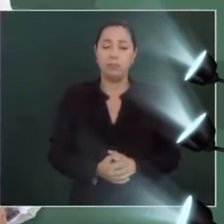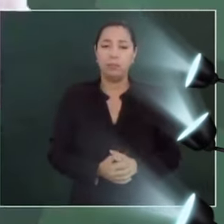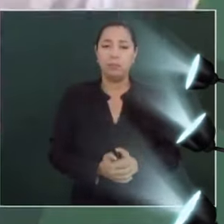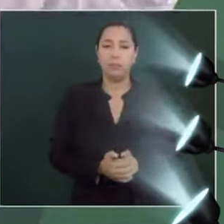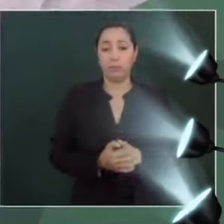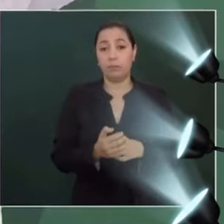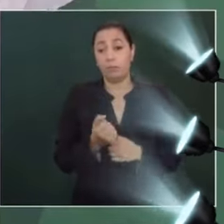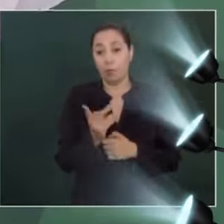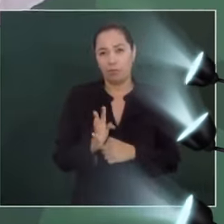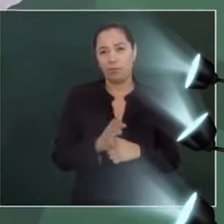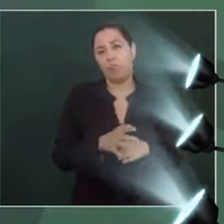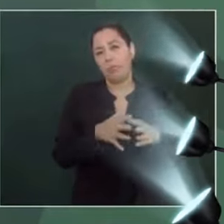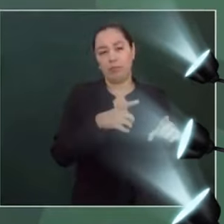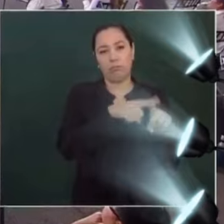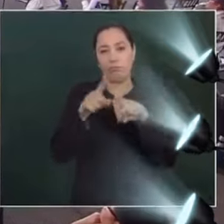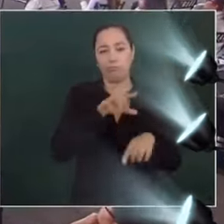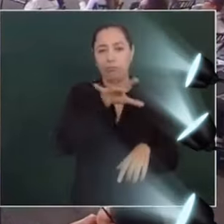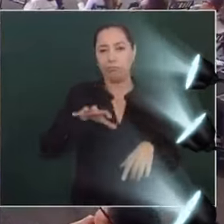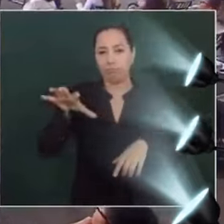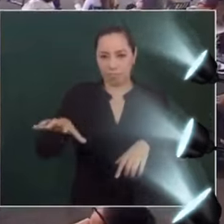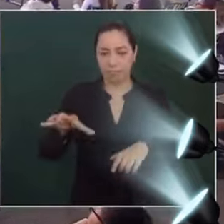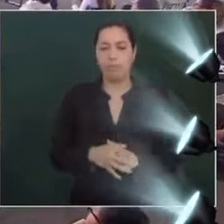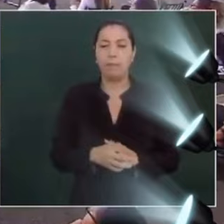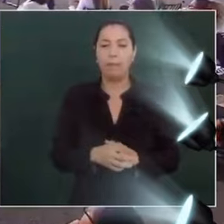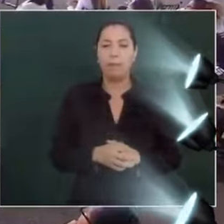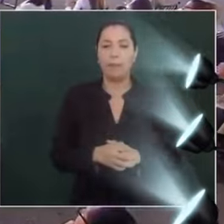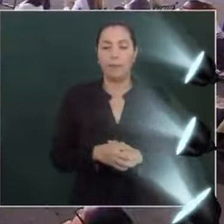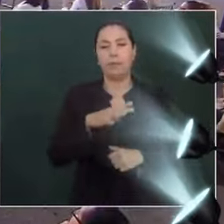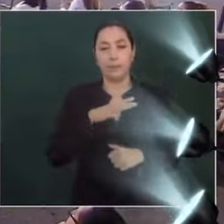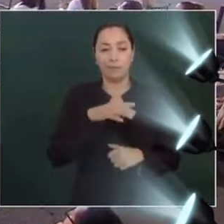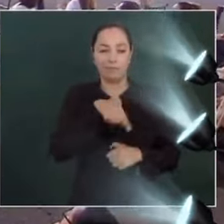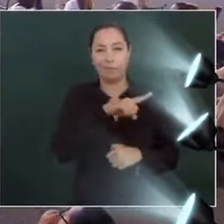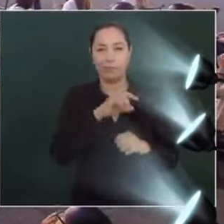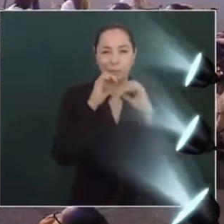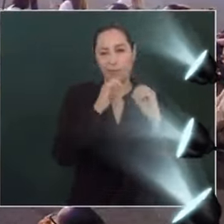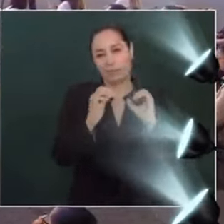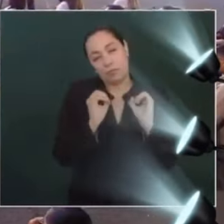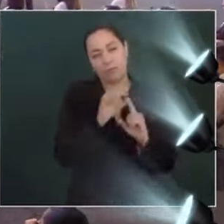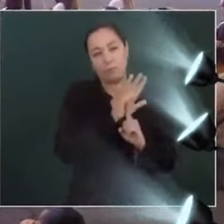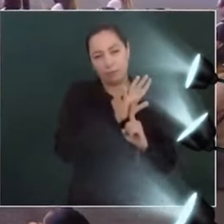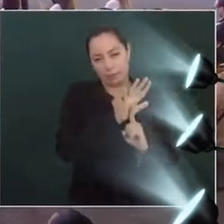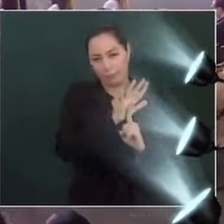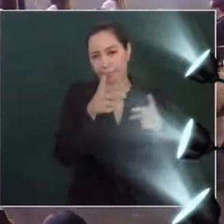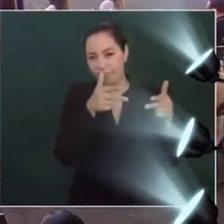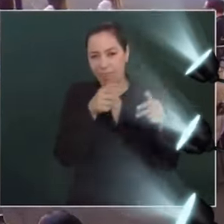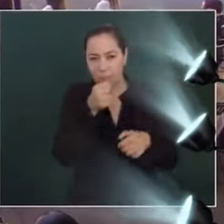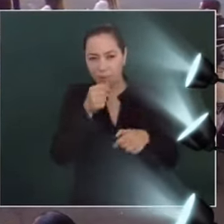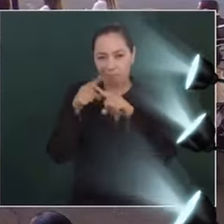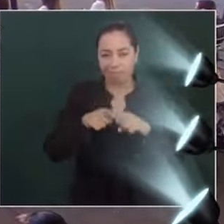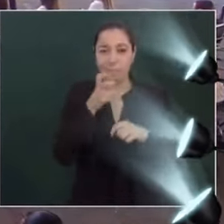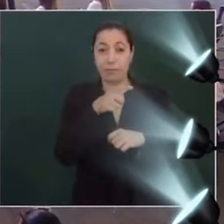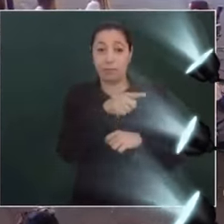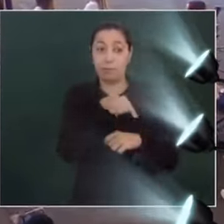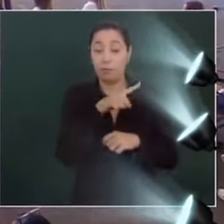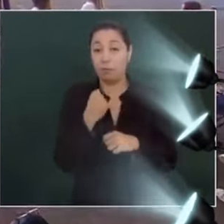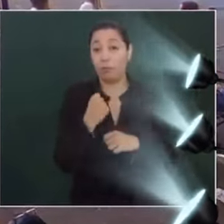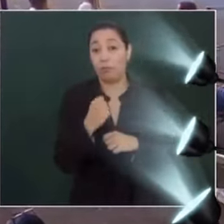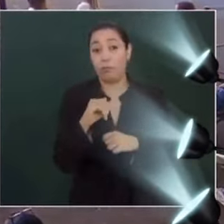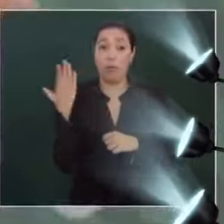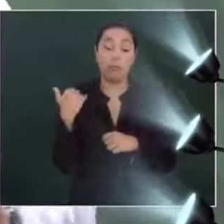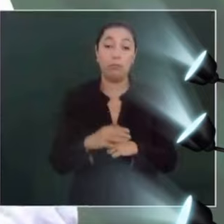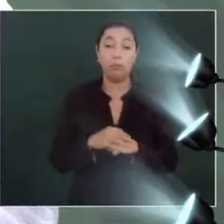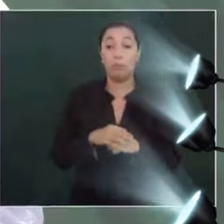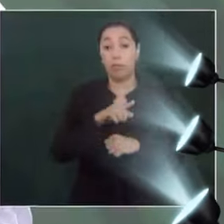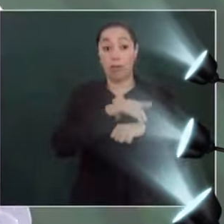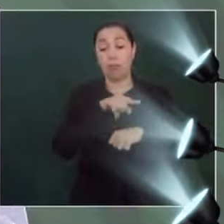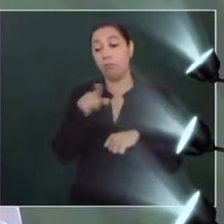Las grandes corporaciones de la comunicación o de la manipulación tenían más fuerza que